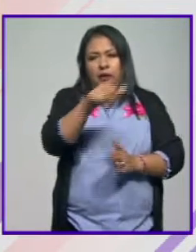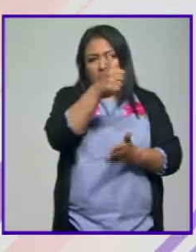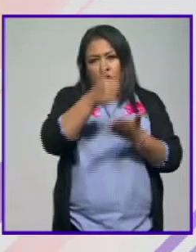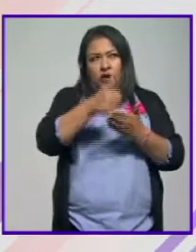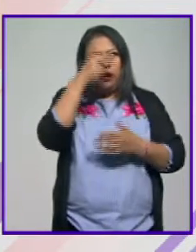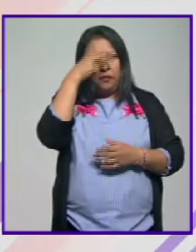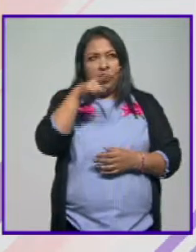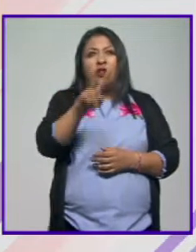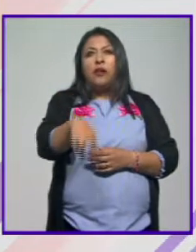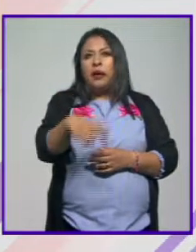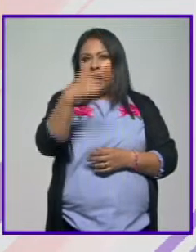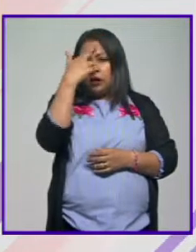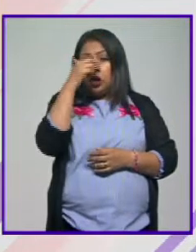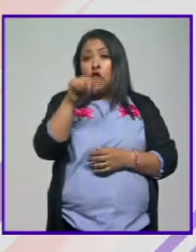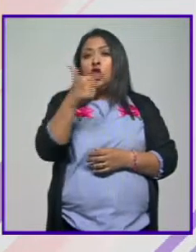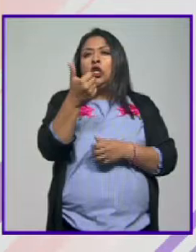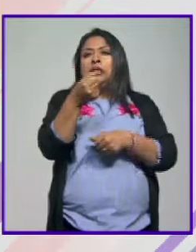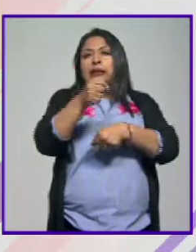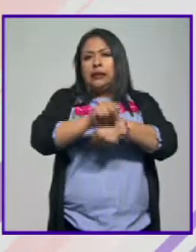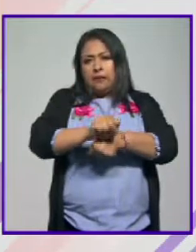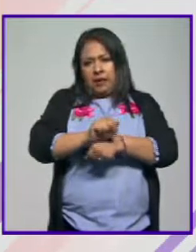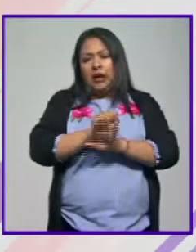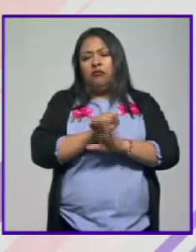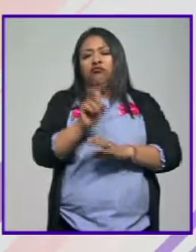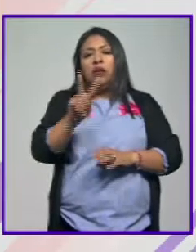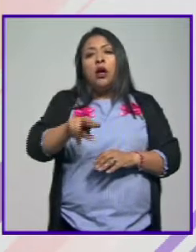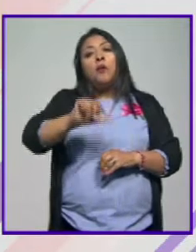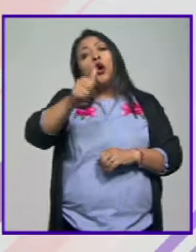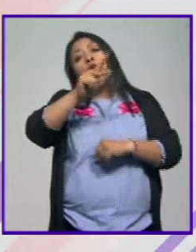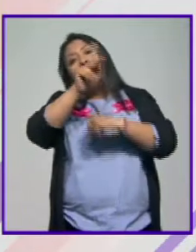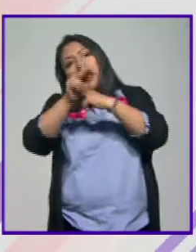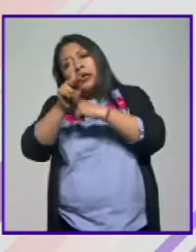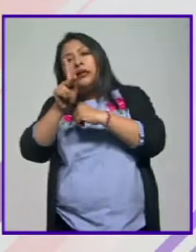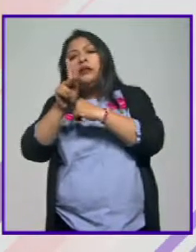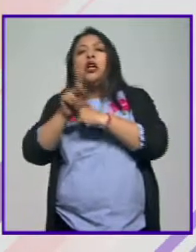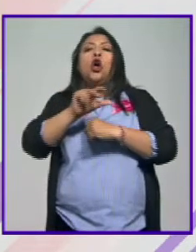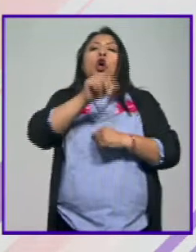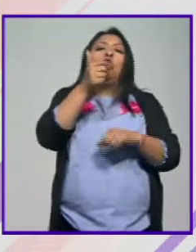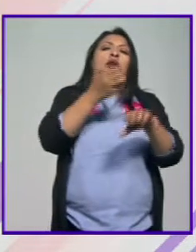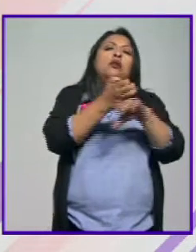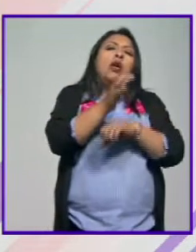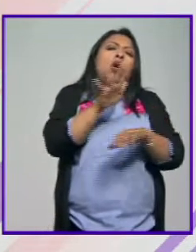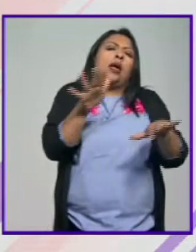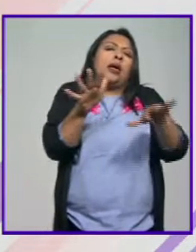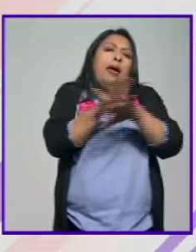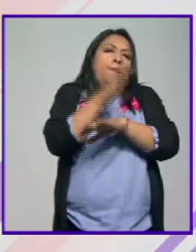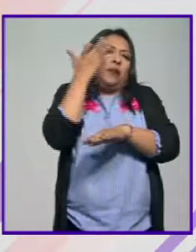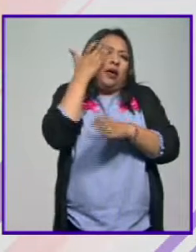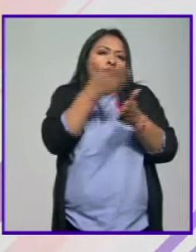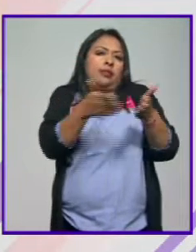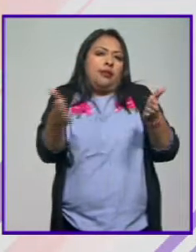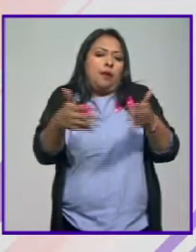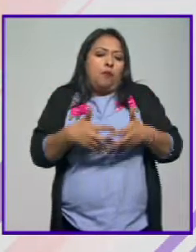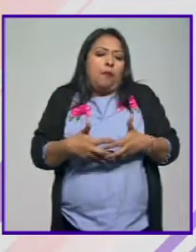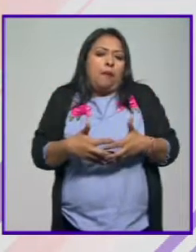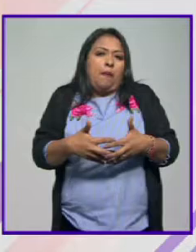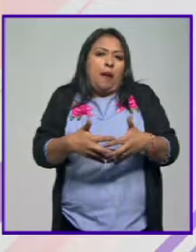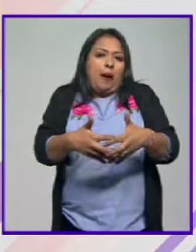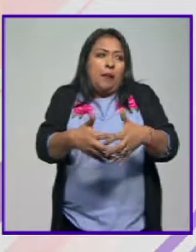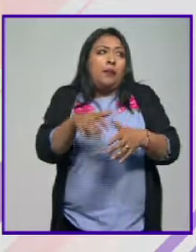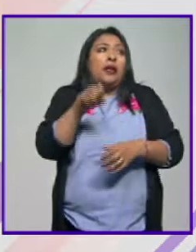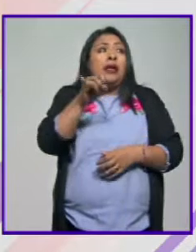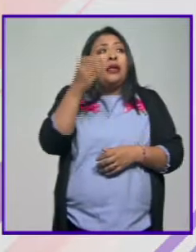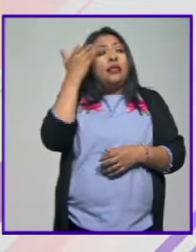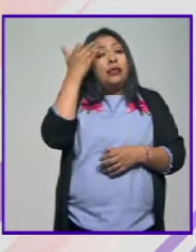de México sí, efectivamente son 12 semanas, pero hay otros países o otros estados en los que puede cambiar el tiempo. entonces es una discusión.